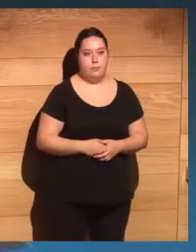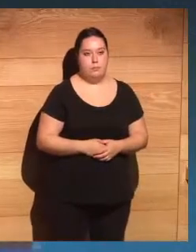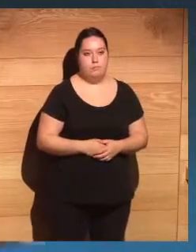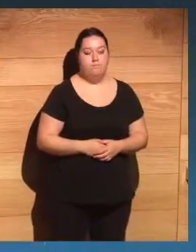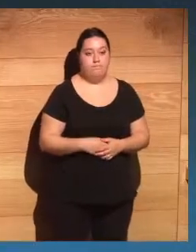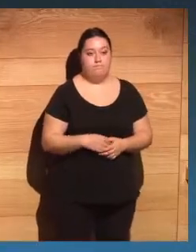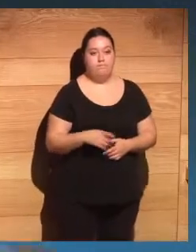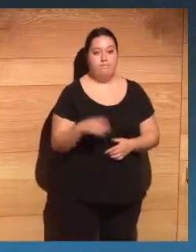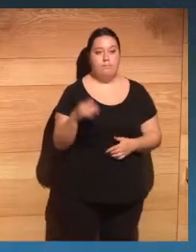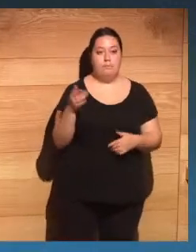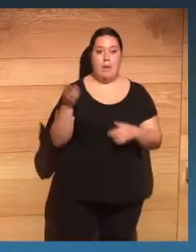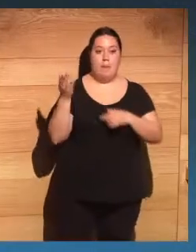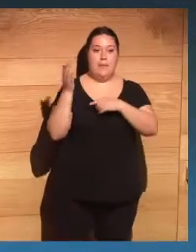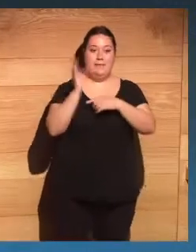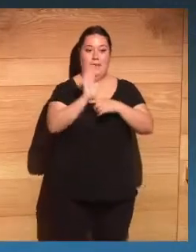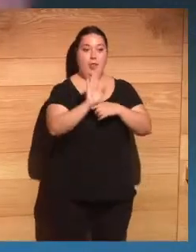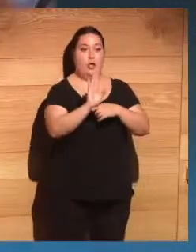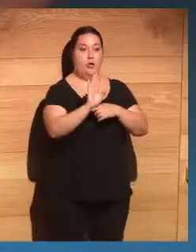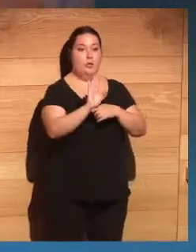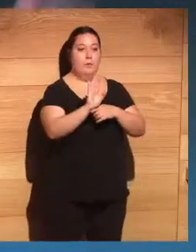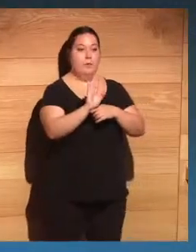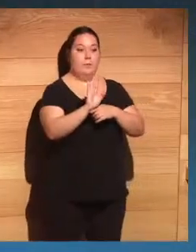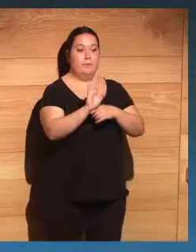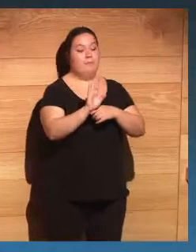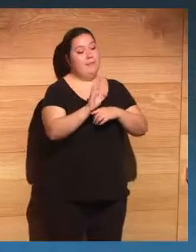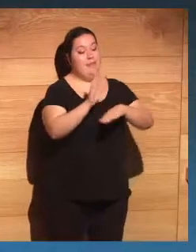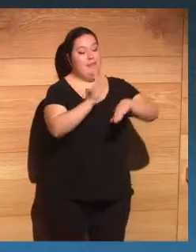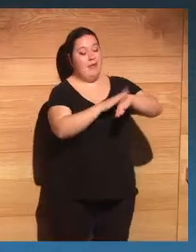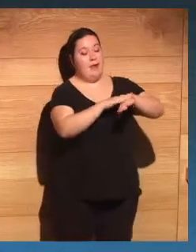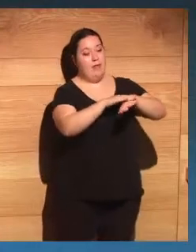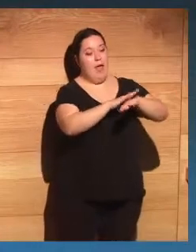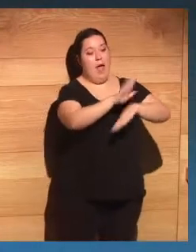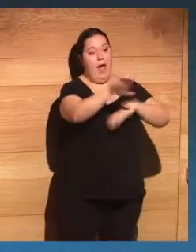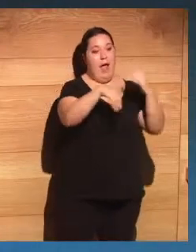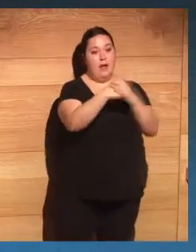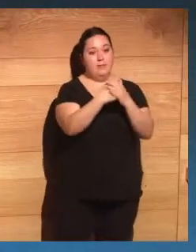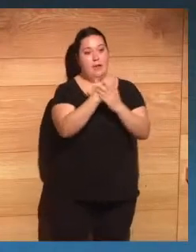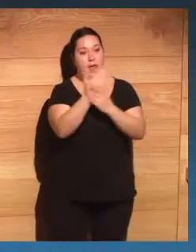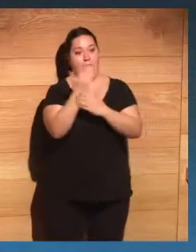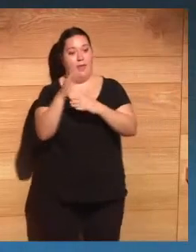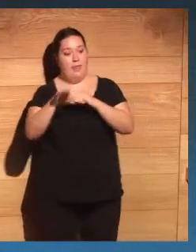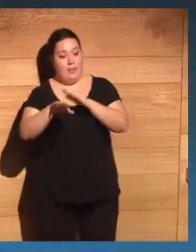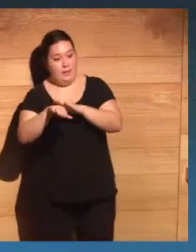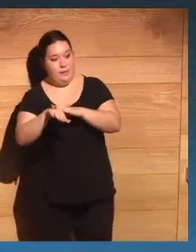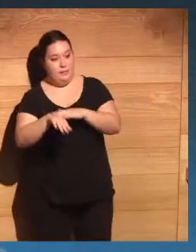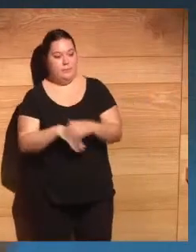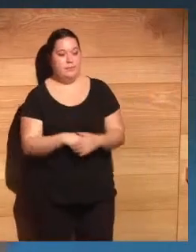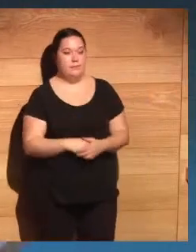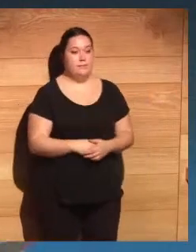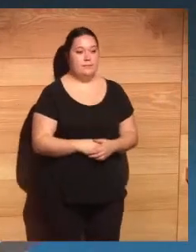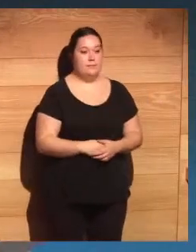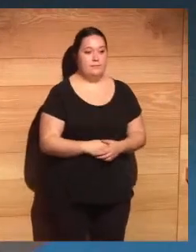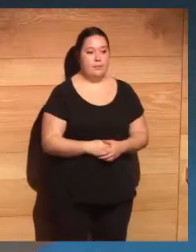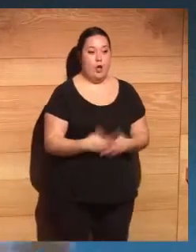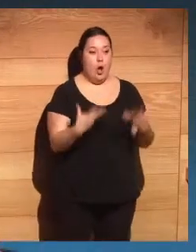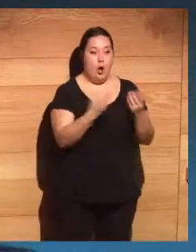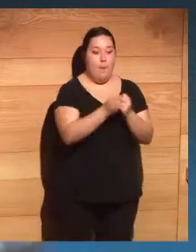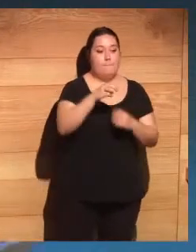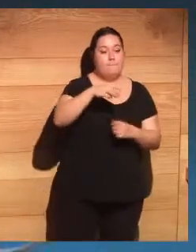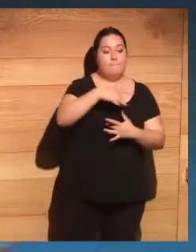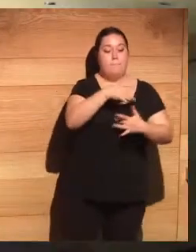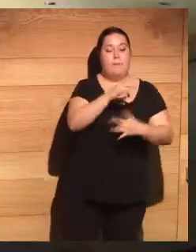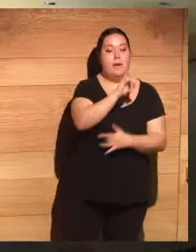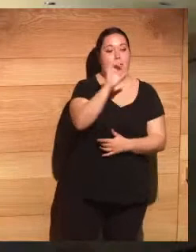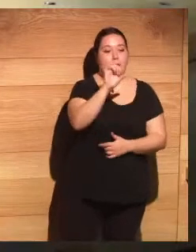presentación de izquierda hacia el final con María Jesús